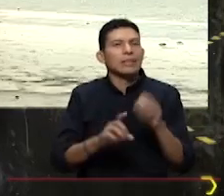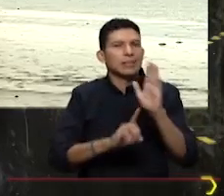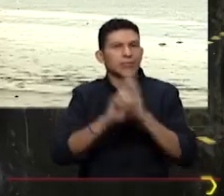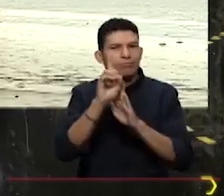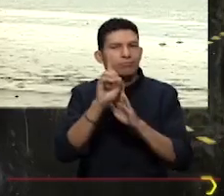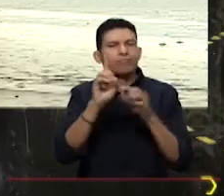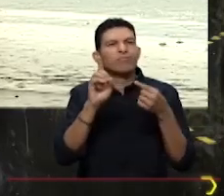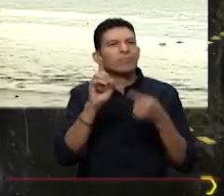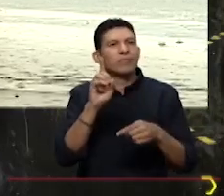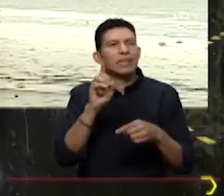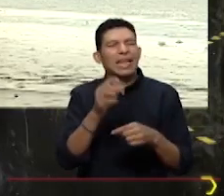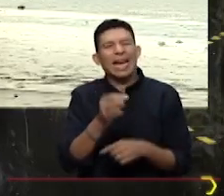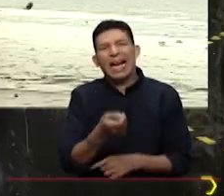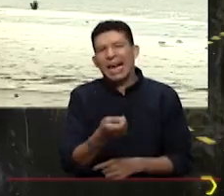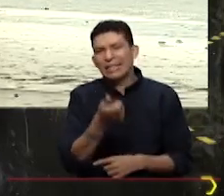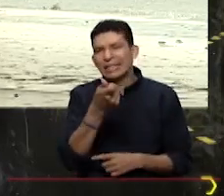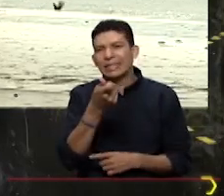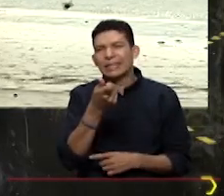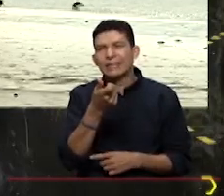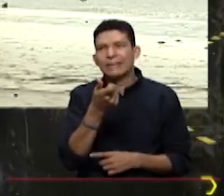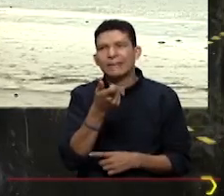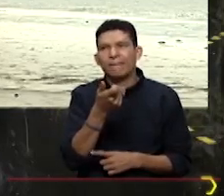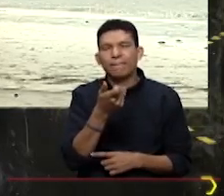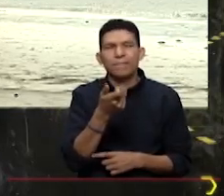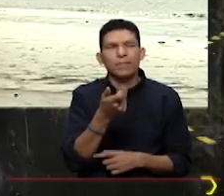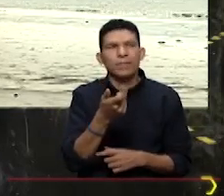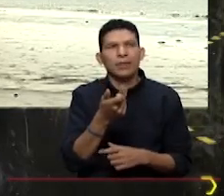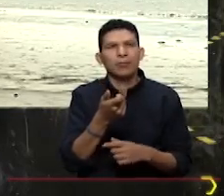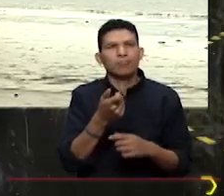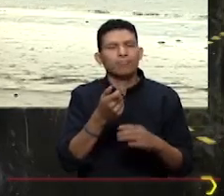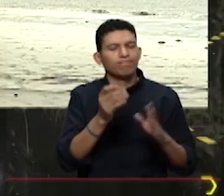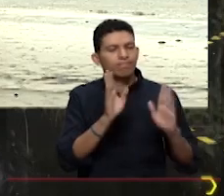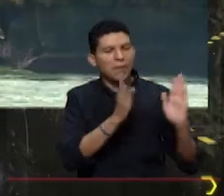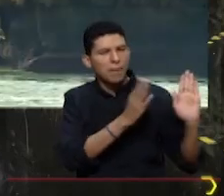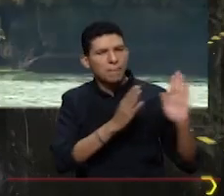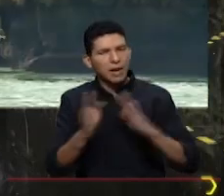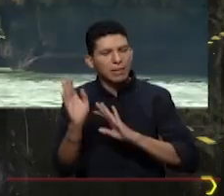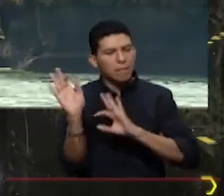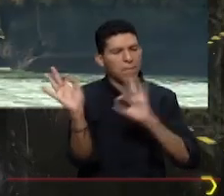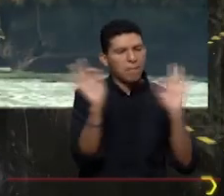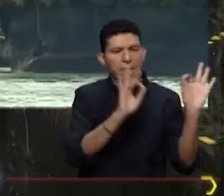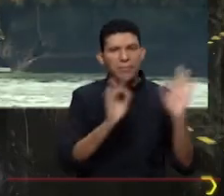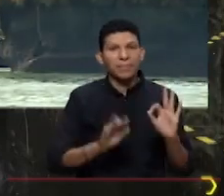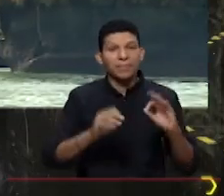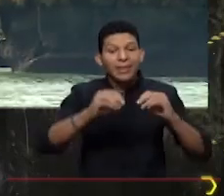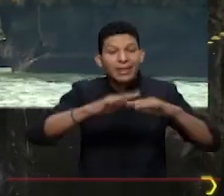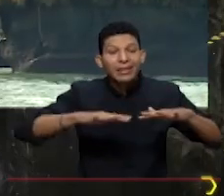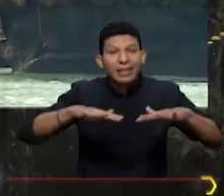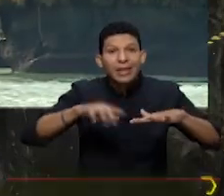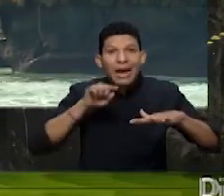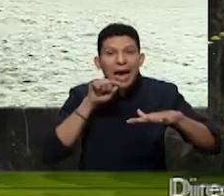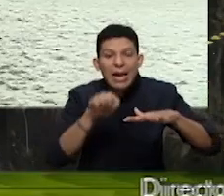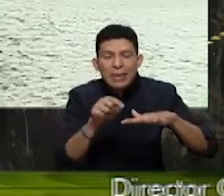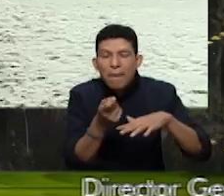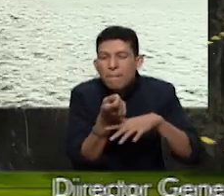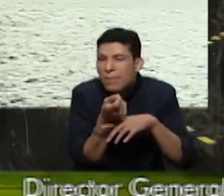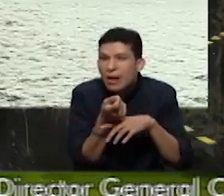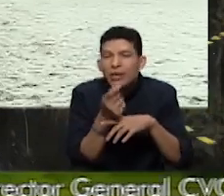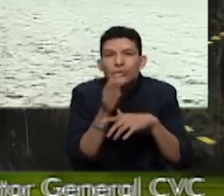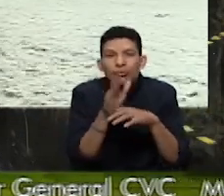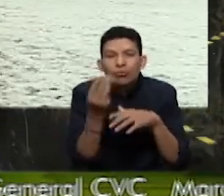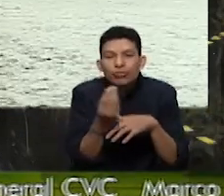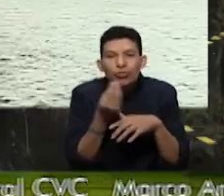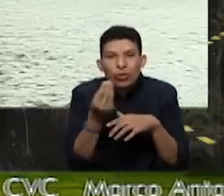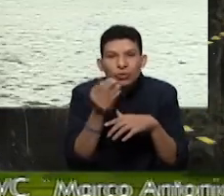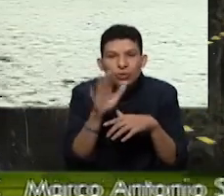desarrollo casi que muy planificado desde el territorio, desde lo más pequeño que son los